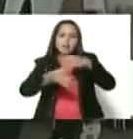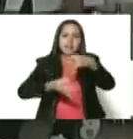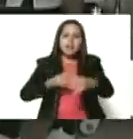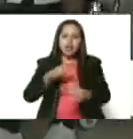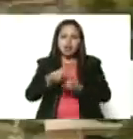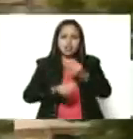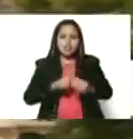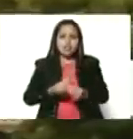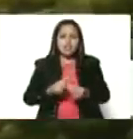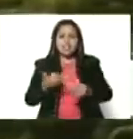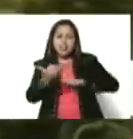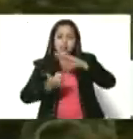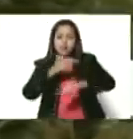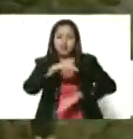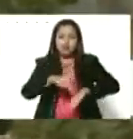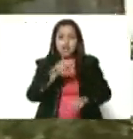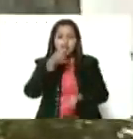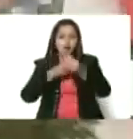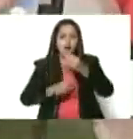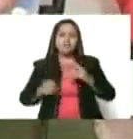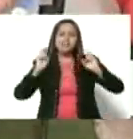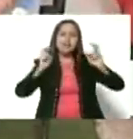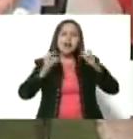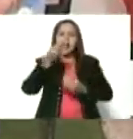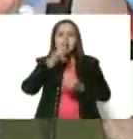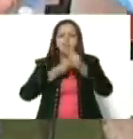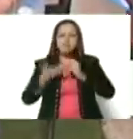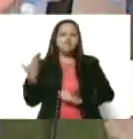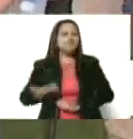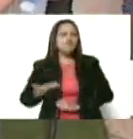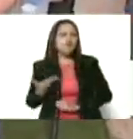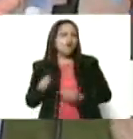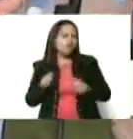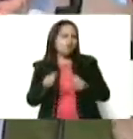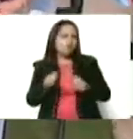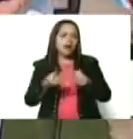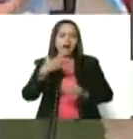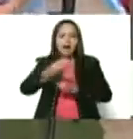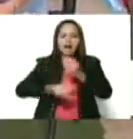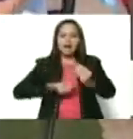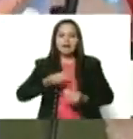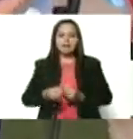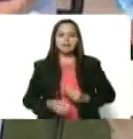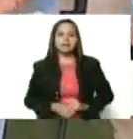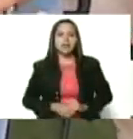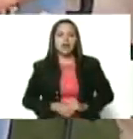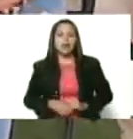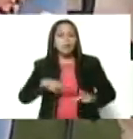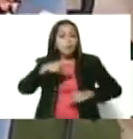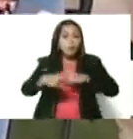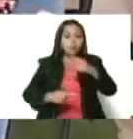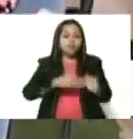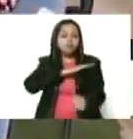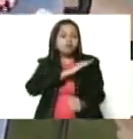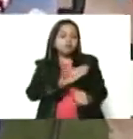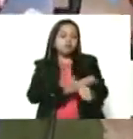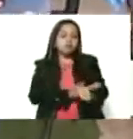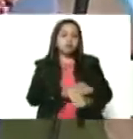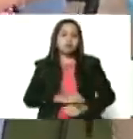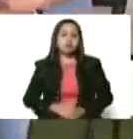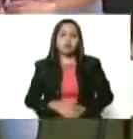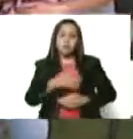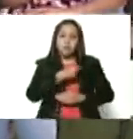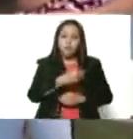de Nutrición en el tema de la alimentación de generar en ese proceso de fortalecimiento la